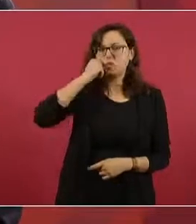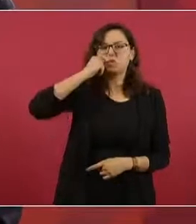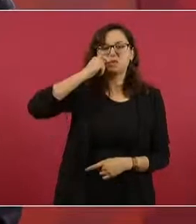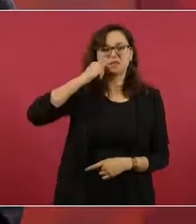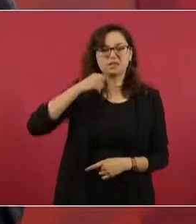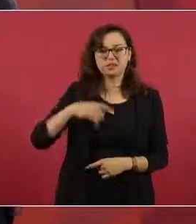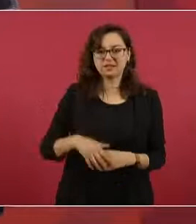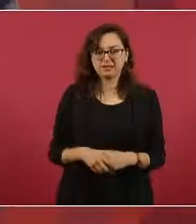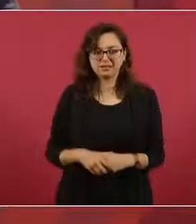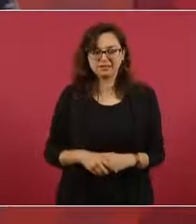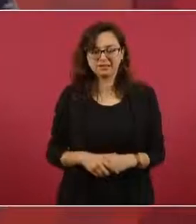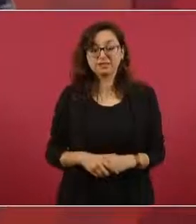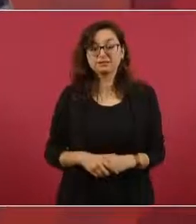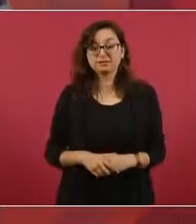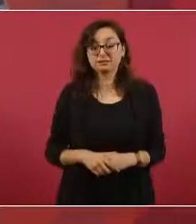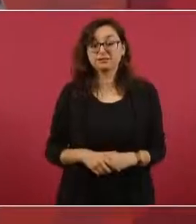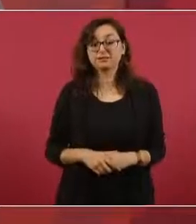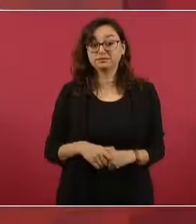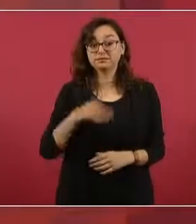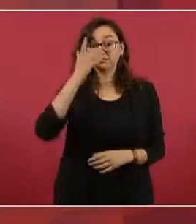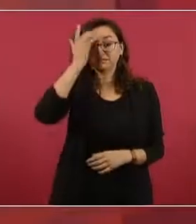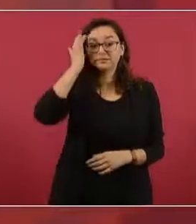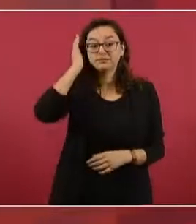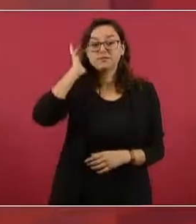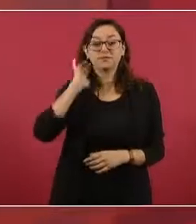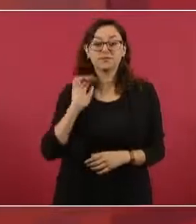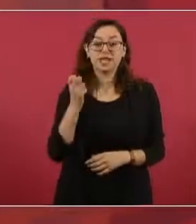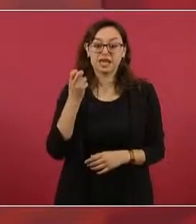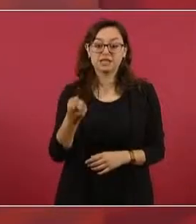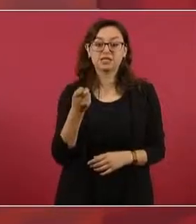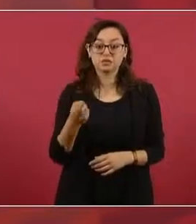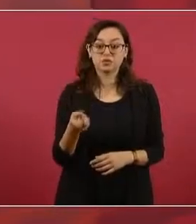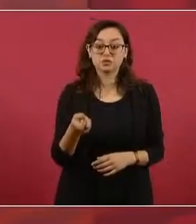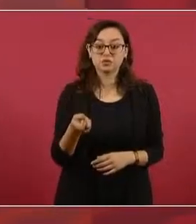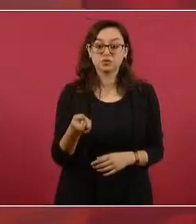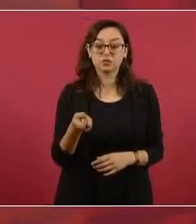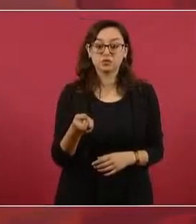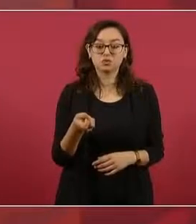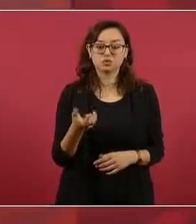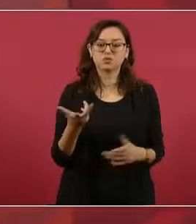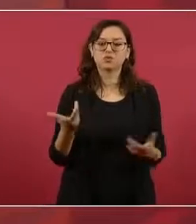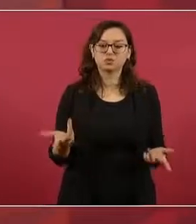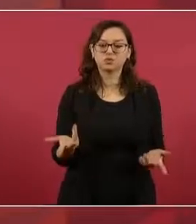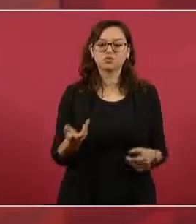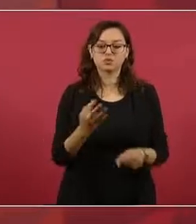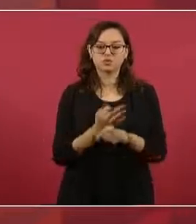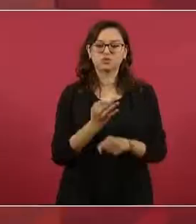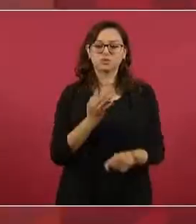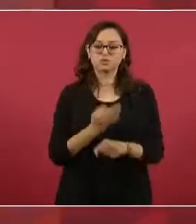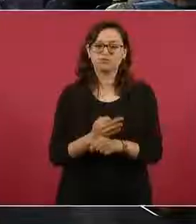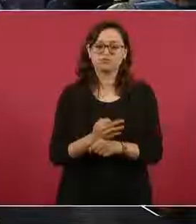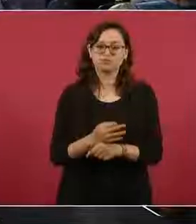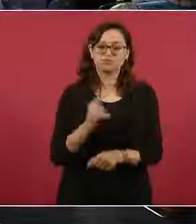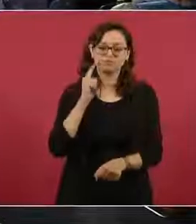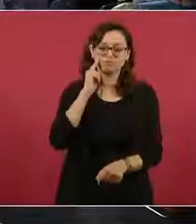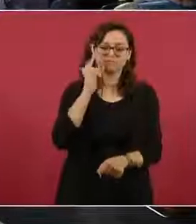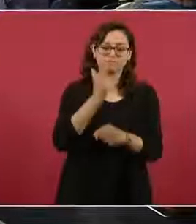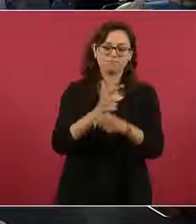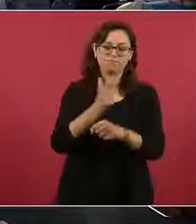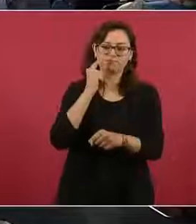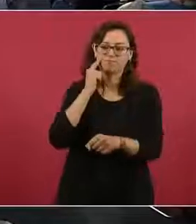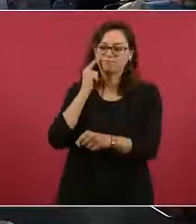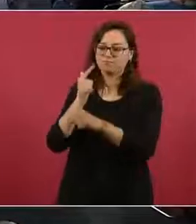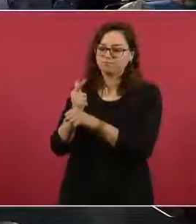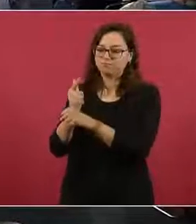Entonces, todo eso es lo que estamos enfrentando y vamos a cuidar